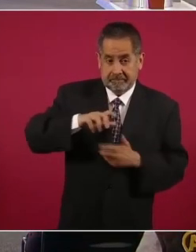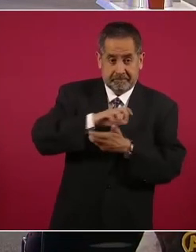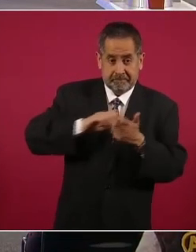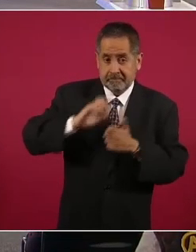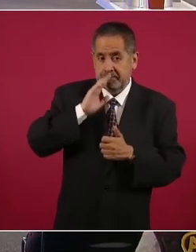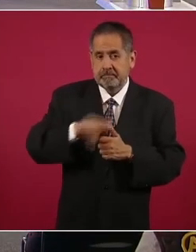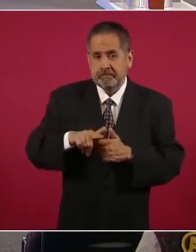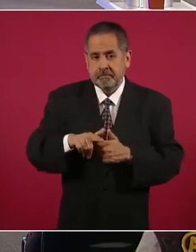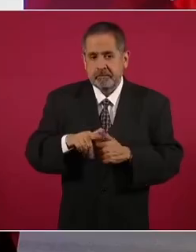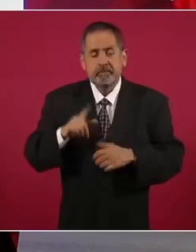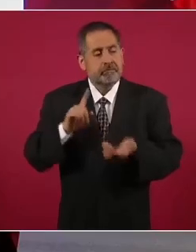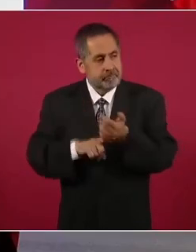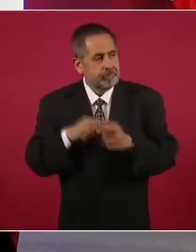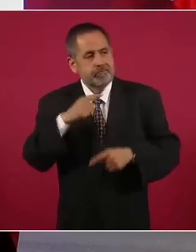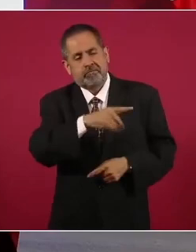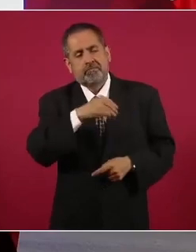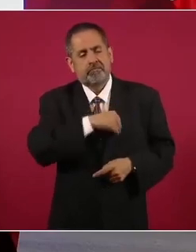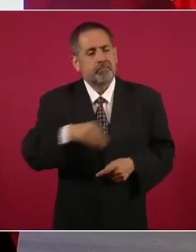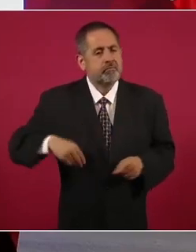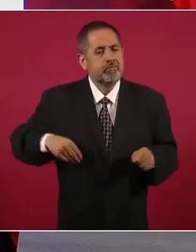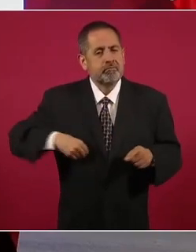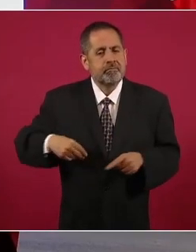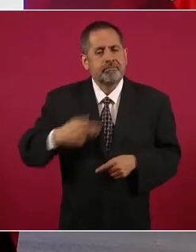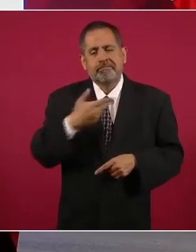es por el presidente municipal